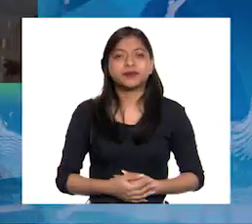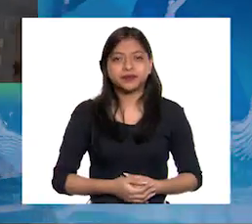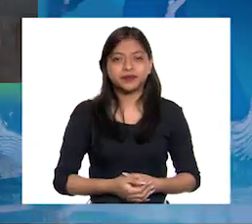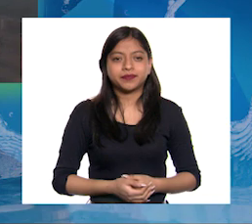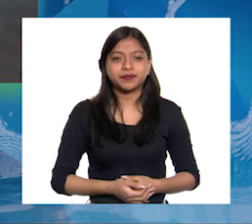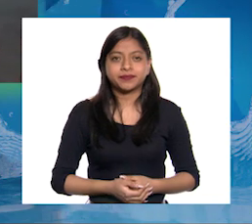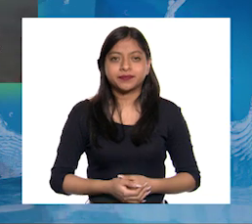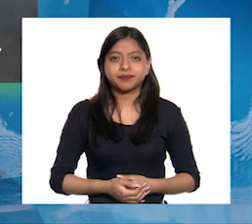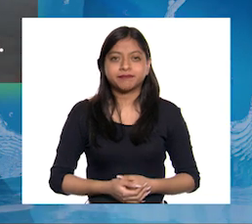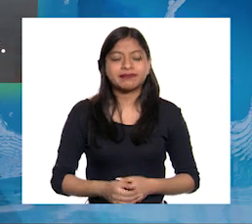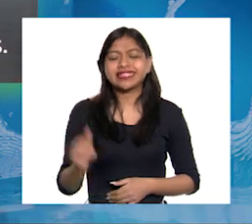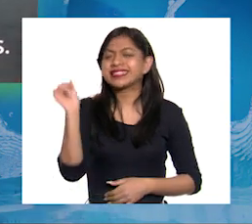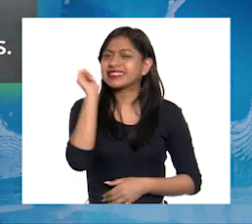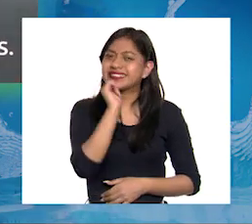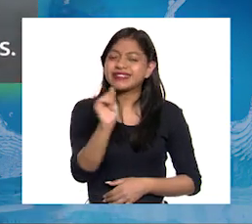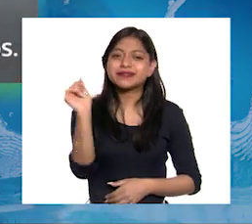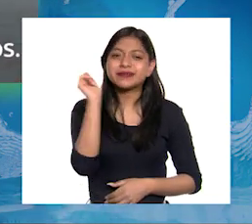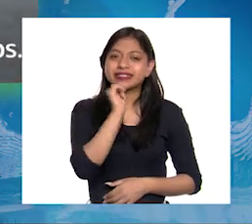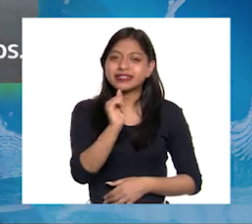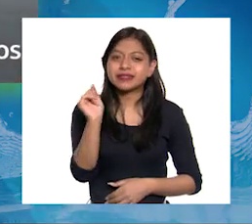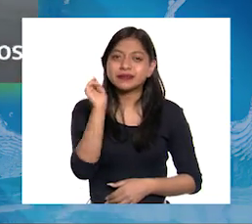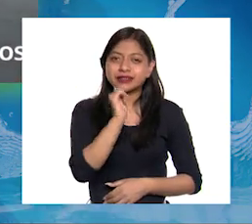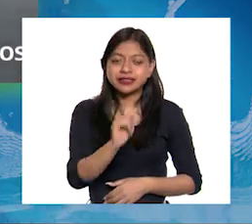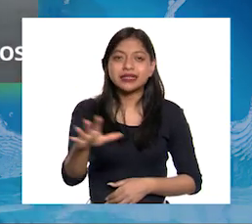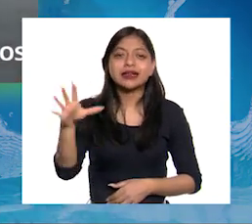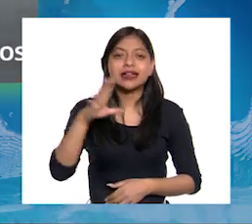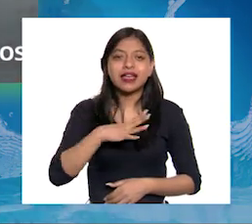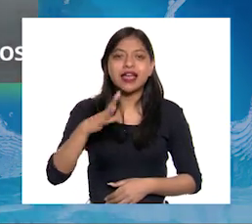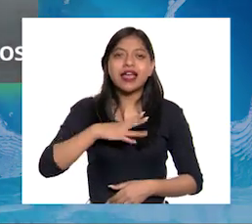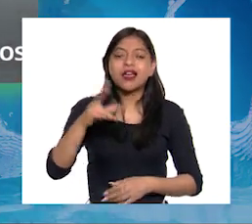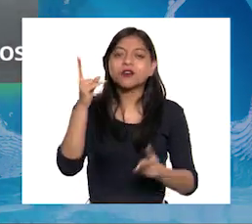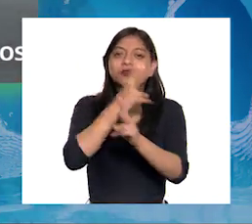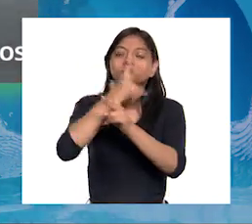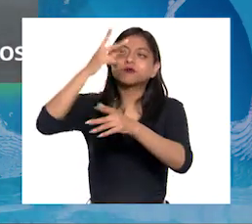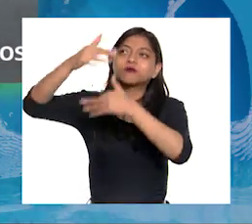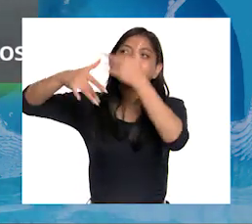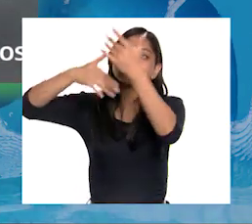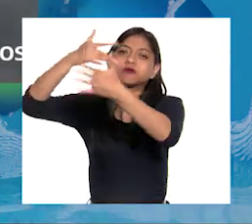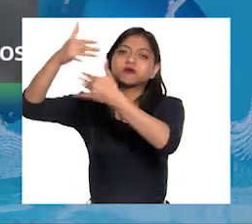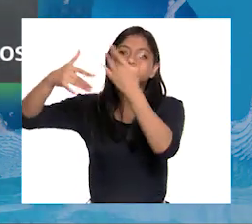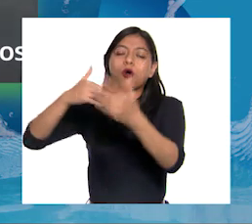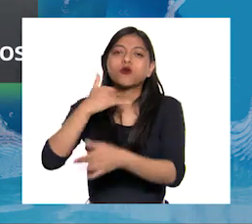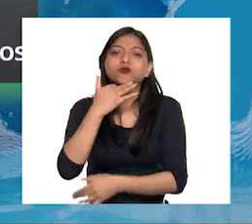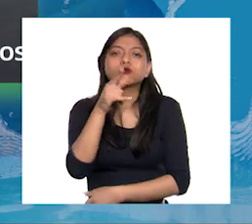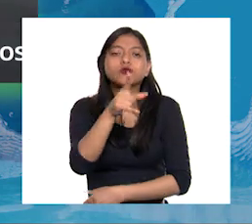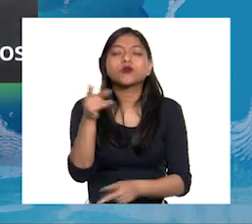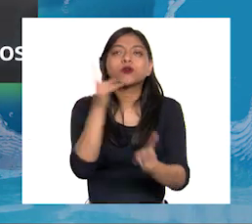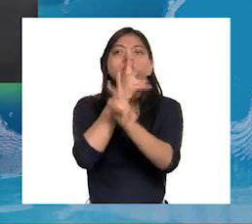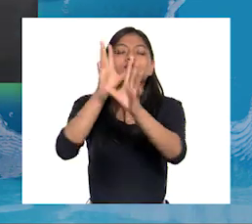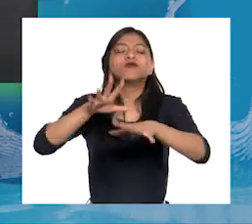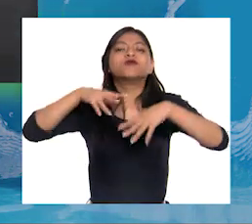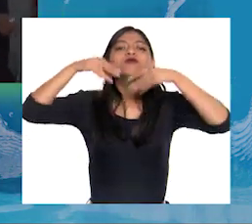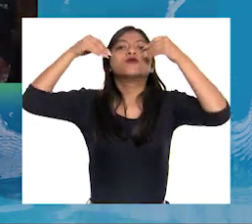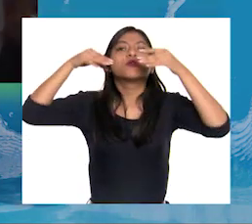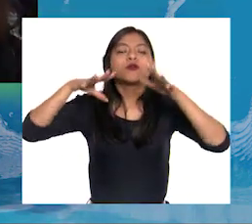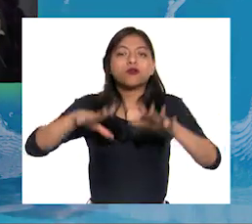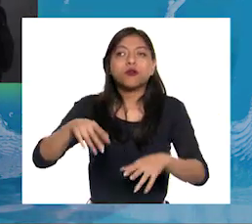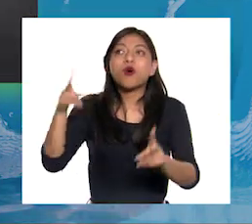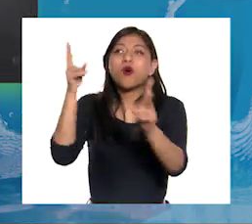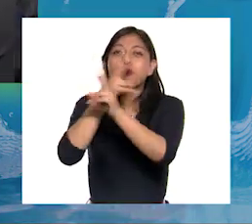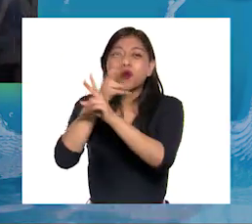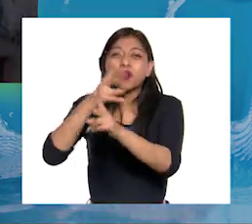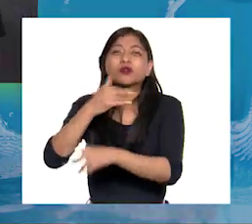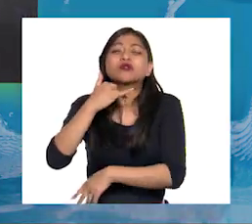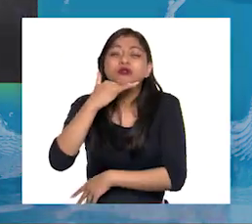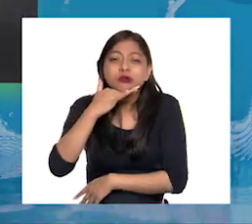Todo el tiempo estamos expuestos a diversos contaminantes que se encuentran en el aire que respiramos La mala calidad del aire